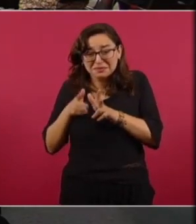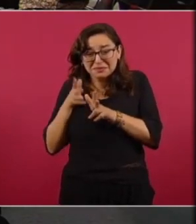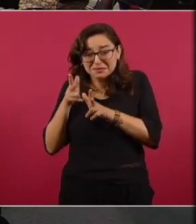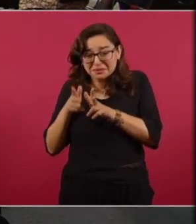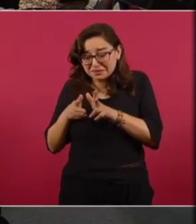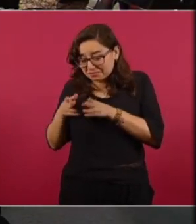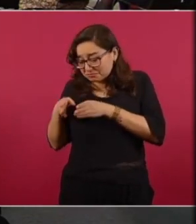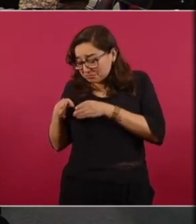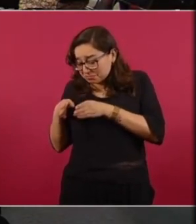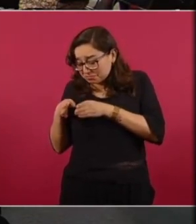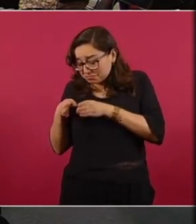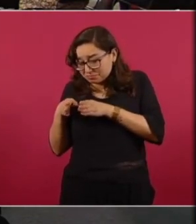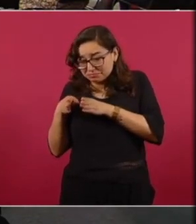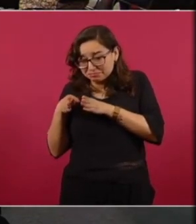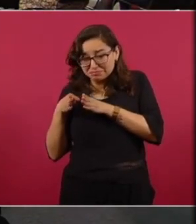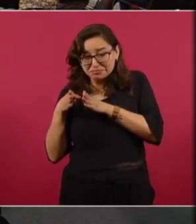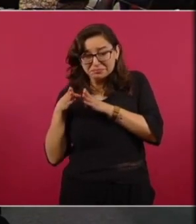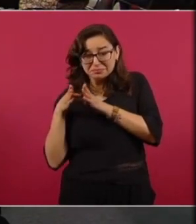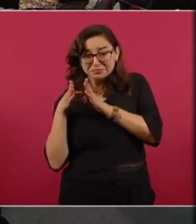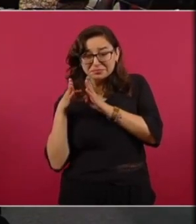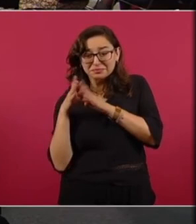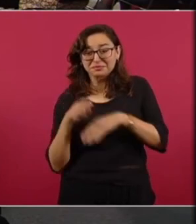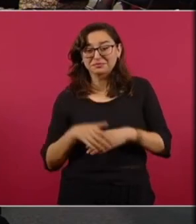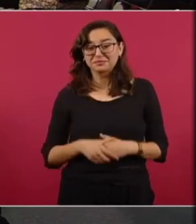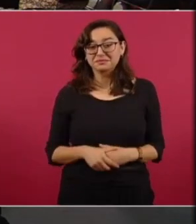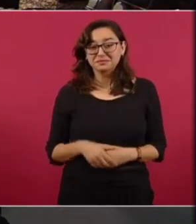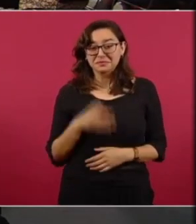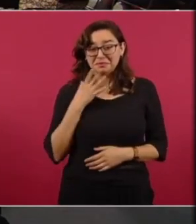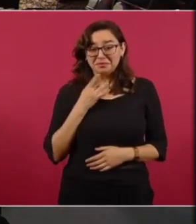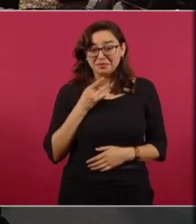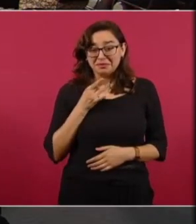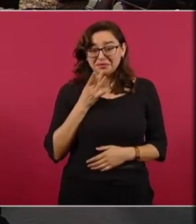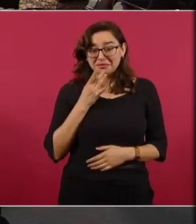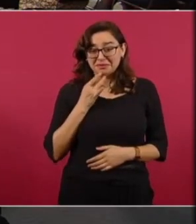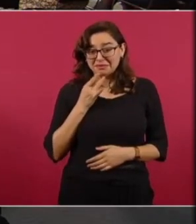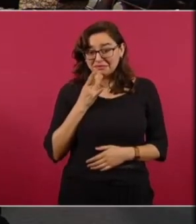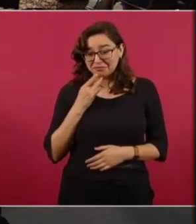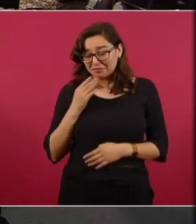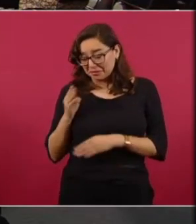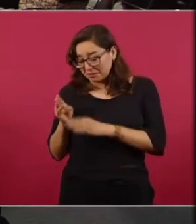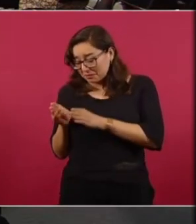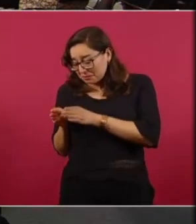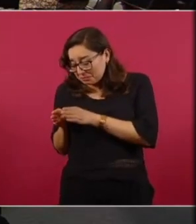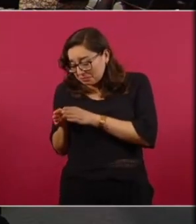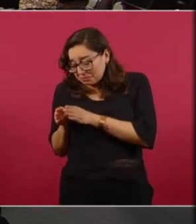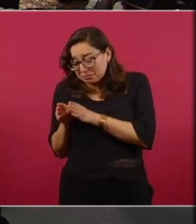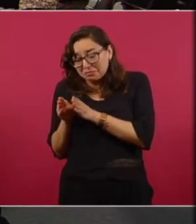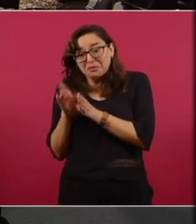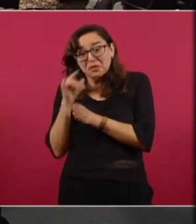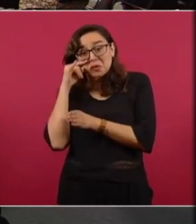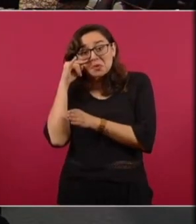cenotes que están dañando supuestamente ríos subterráneos, pero no es así, es una